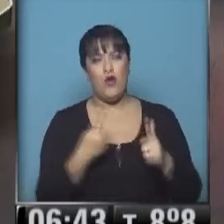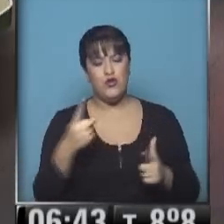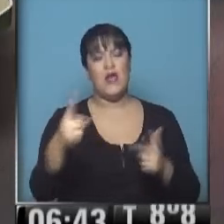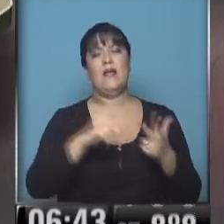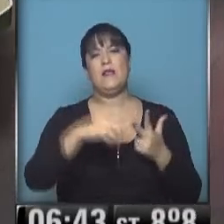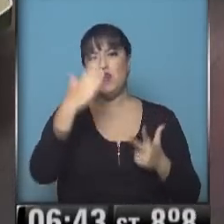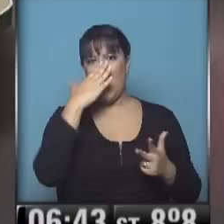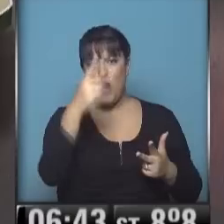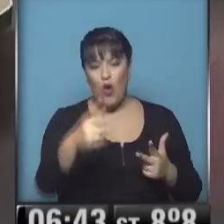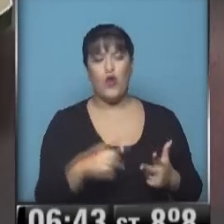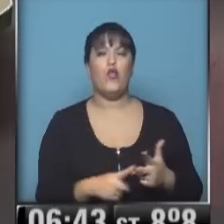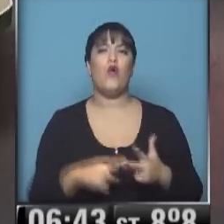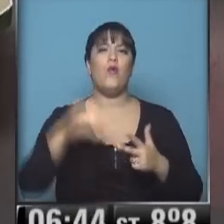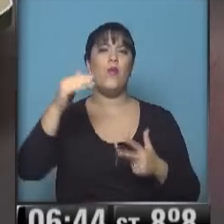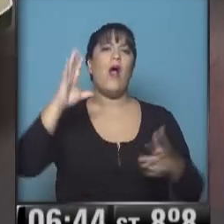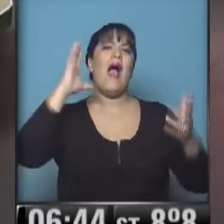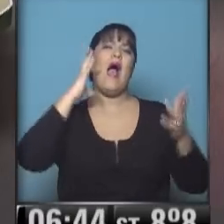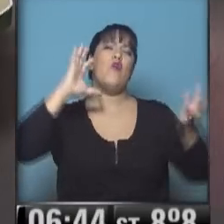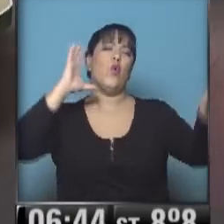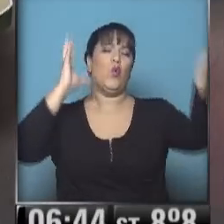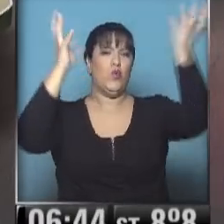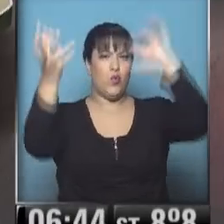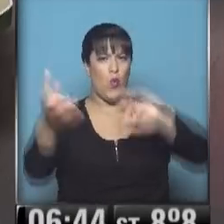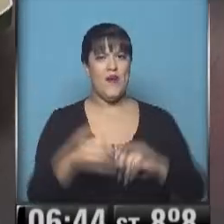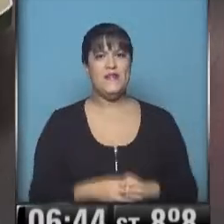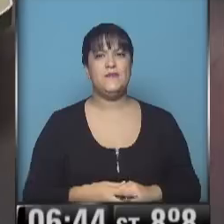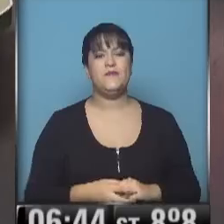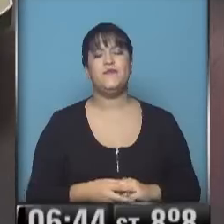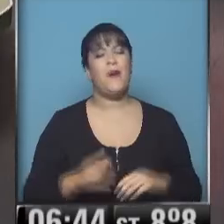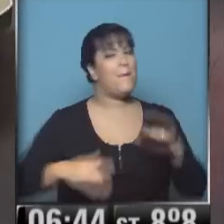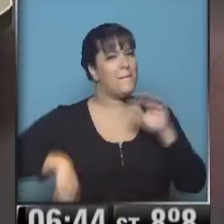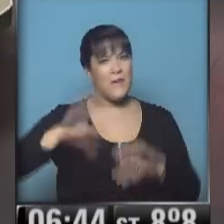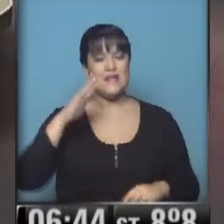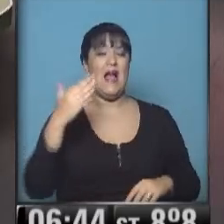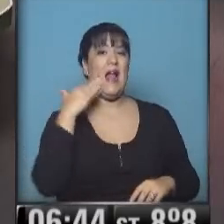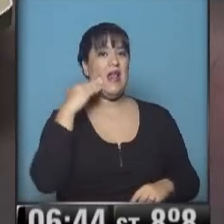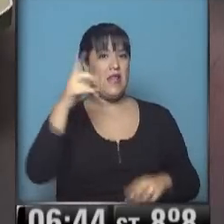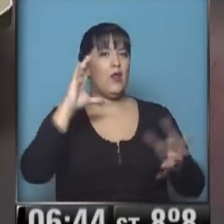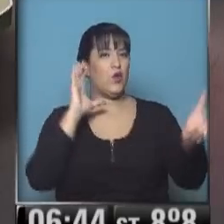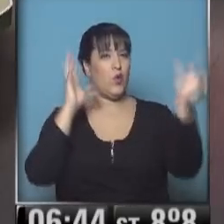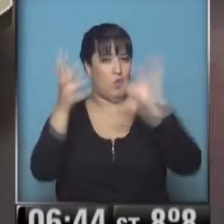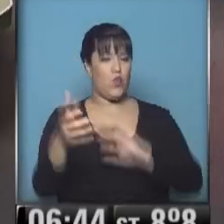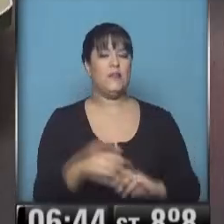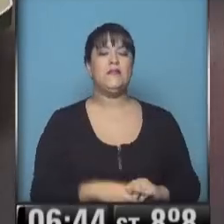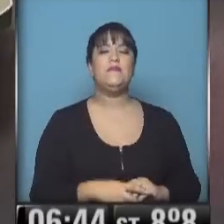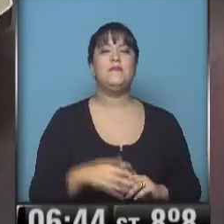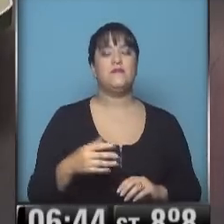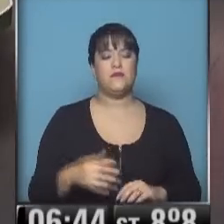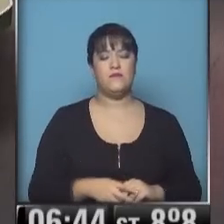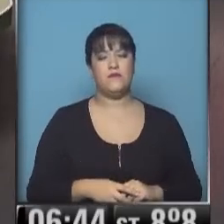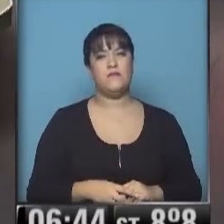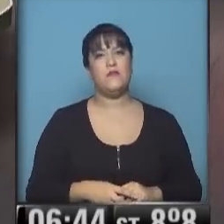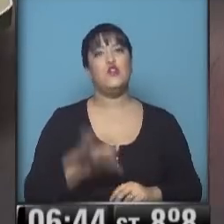Córdoba. Con cielo algo, a ligeramente nublado principalmente en la tarde. Van a quedar muy poquitas nubes en la tarde en toda la región.